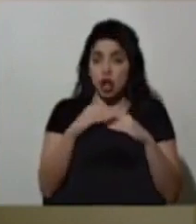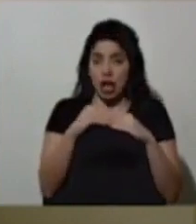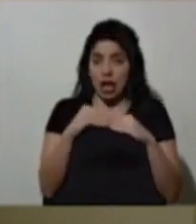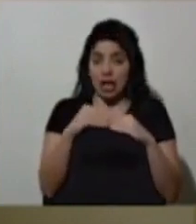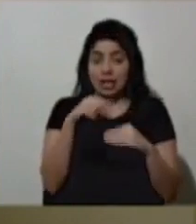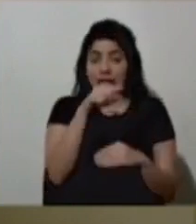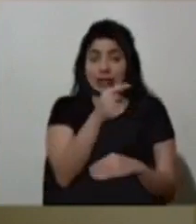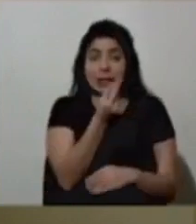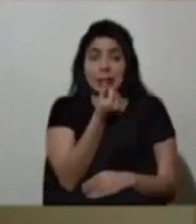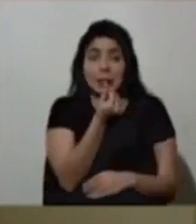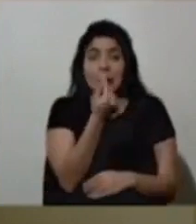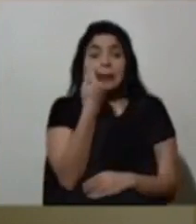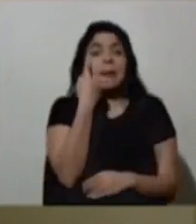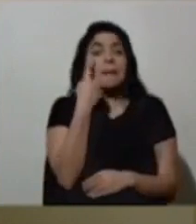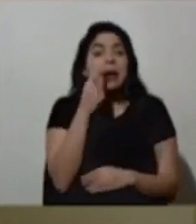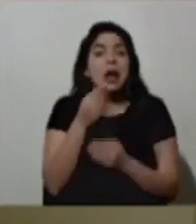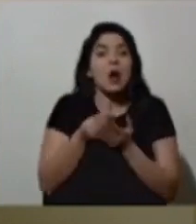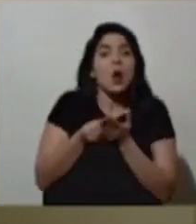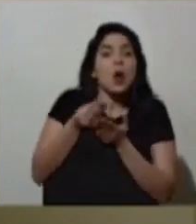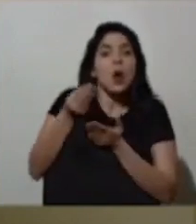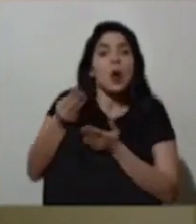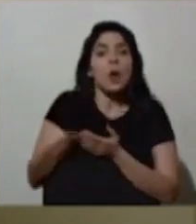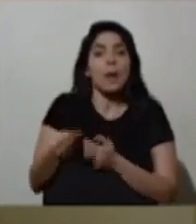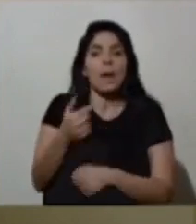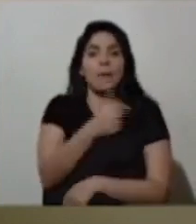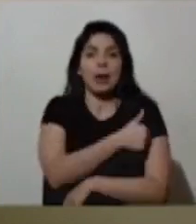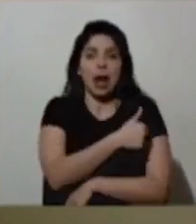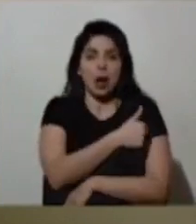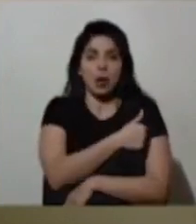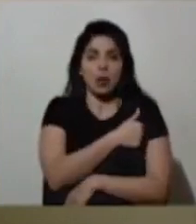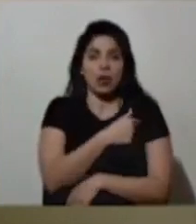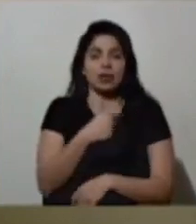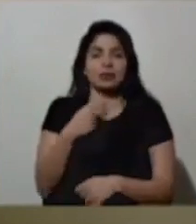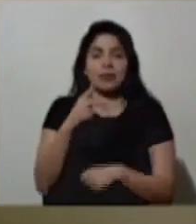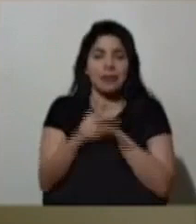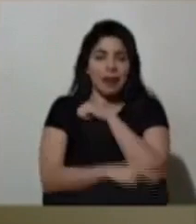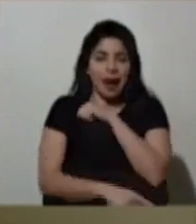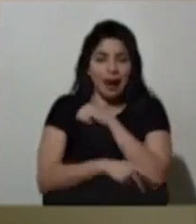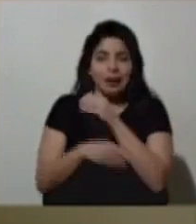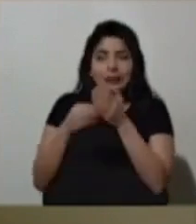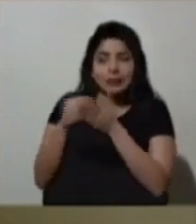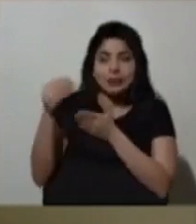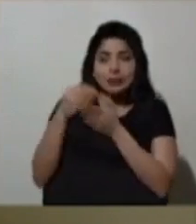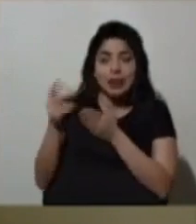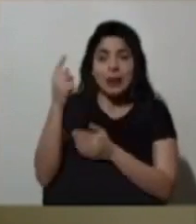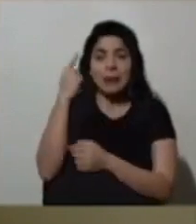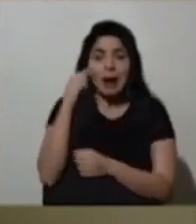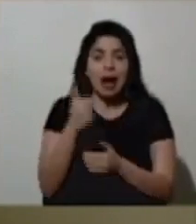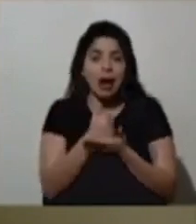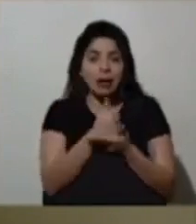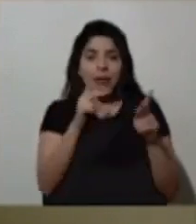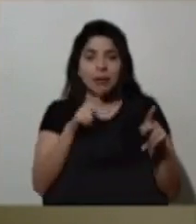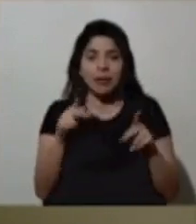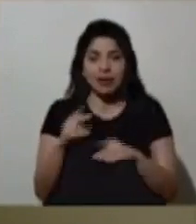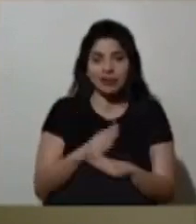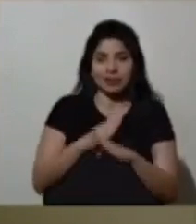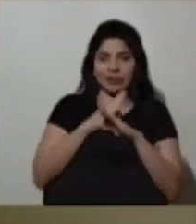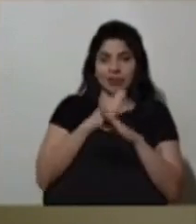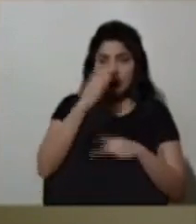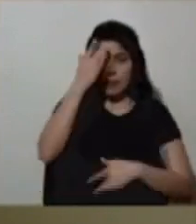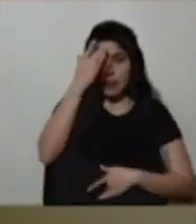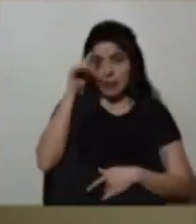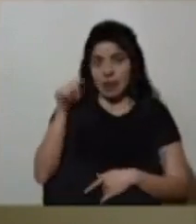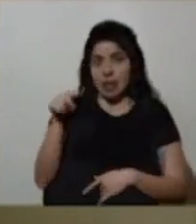financiará la compra de vacunas que el país ha venido haciendo para inmunizar a las personas. Ya tiene